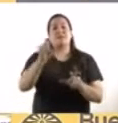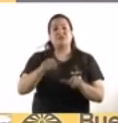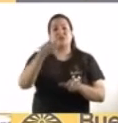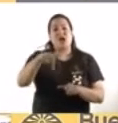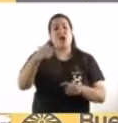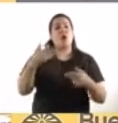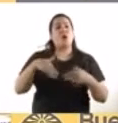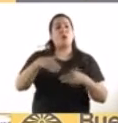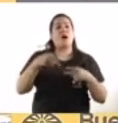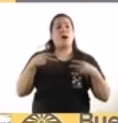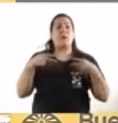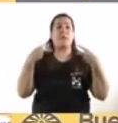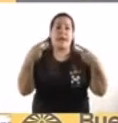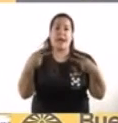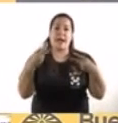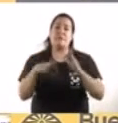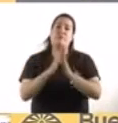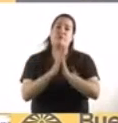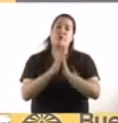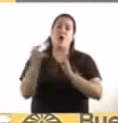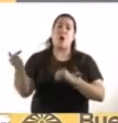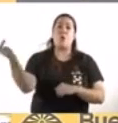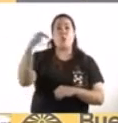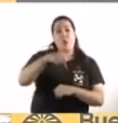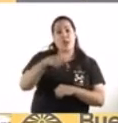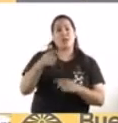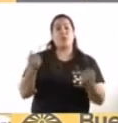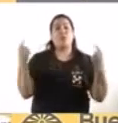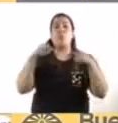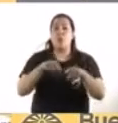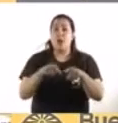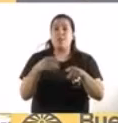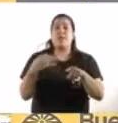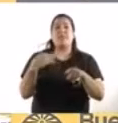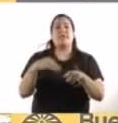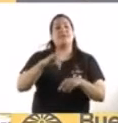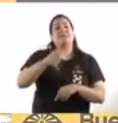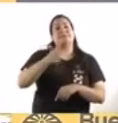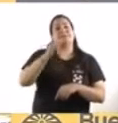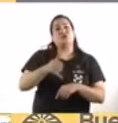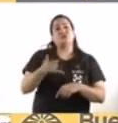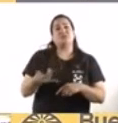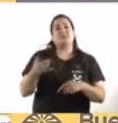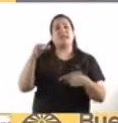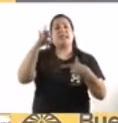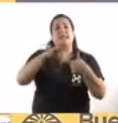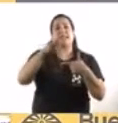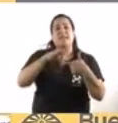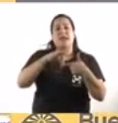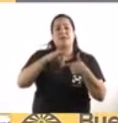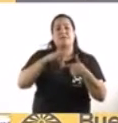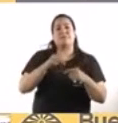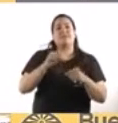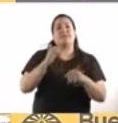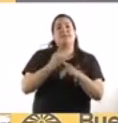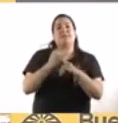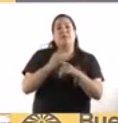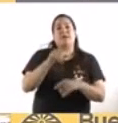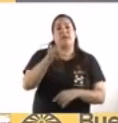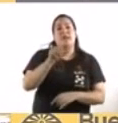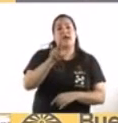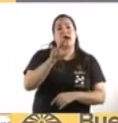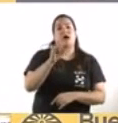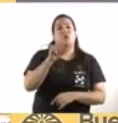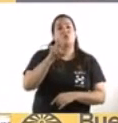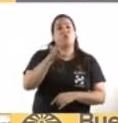testeo. Pueden hacerlo en la rural, pero además vamos a sumar por este fin de semana el centro de Costa Salguero. Así que pueden pedir